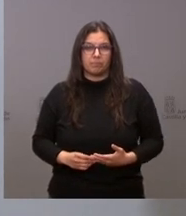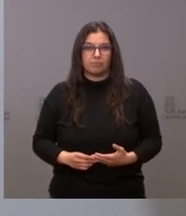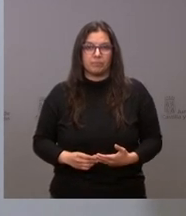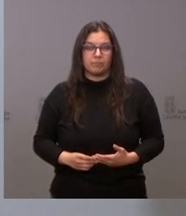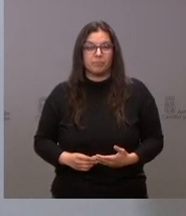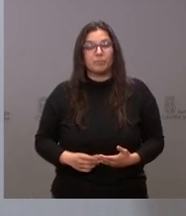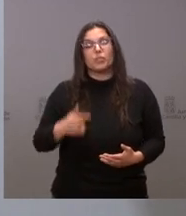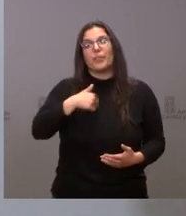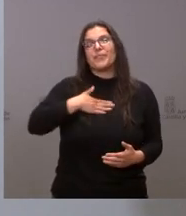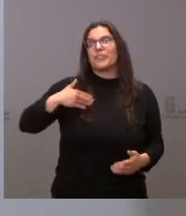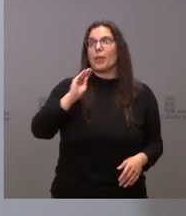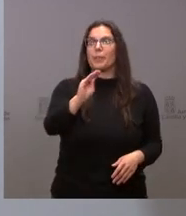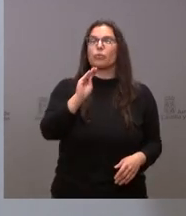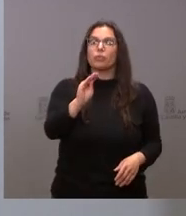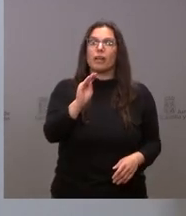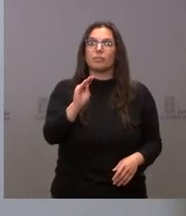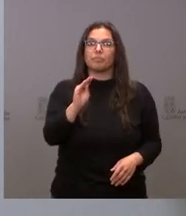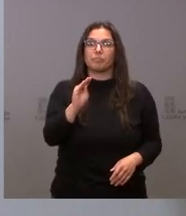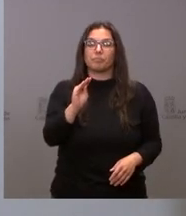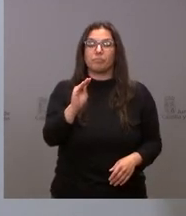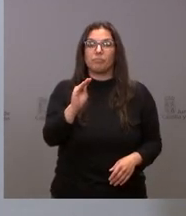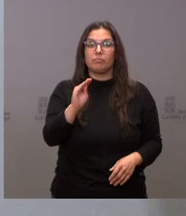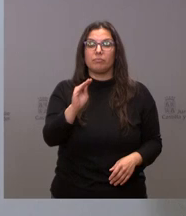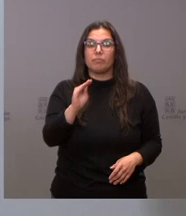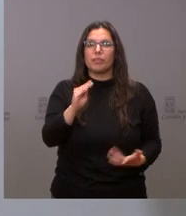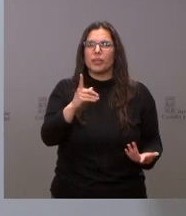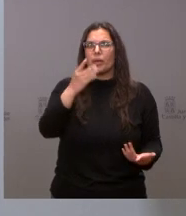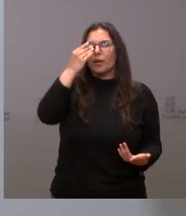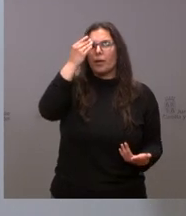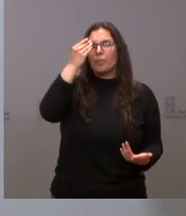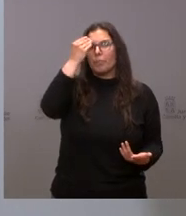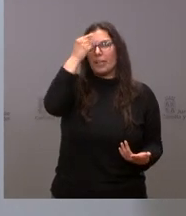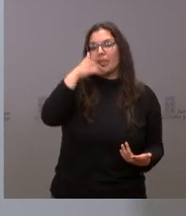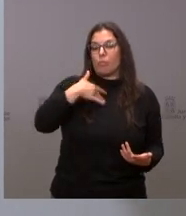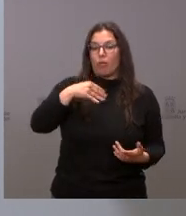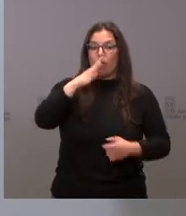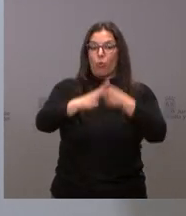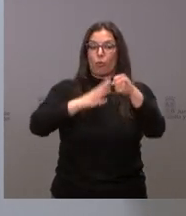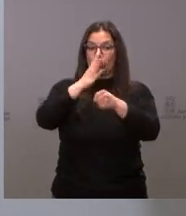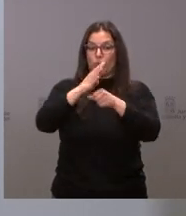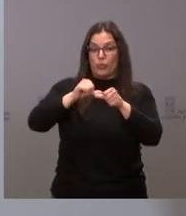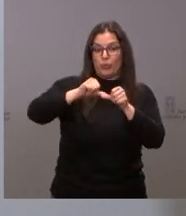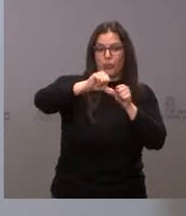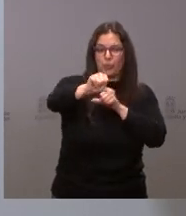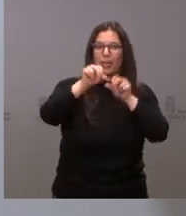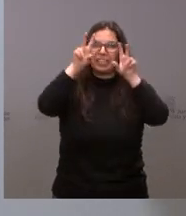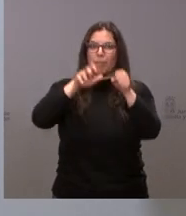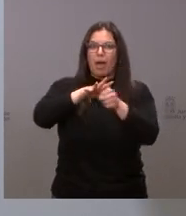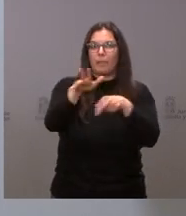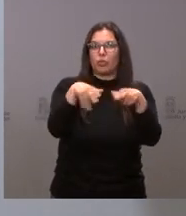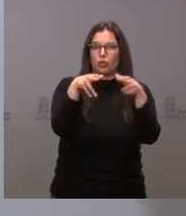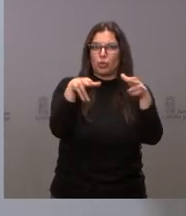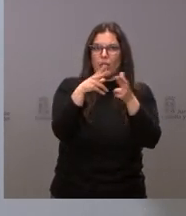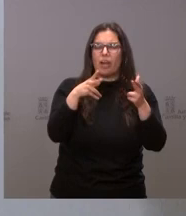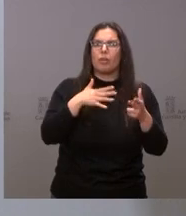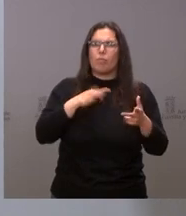Sí, yo quería preguntar si teme que puede ser una legislatura conflictiva en lo social caliente en